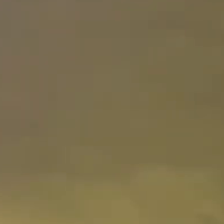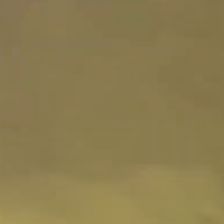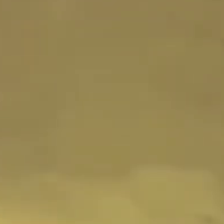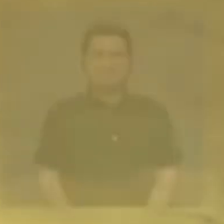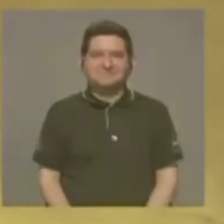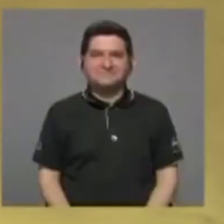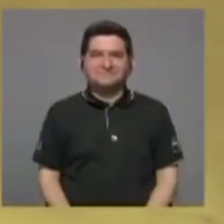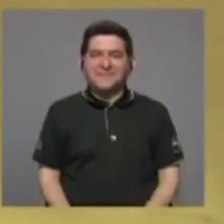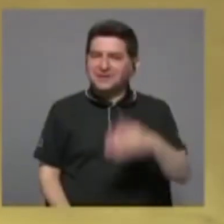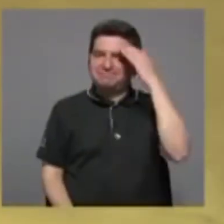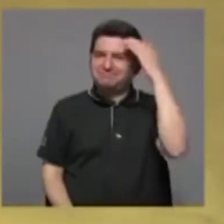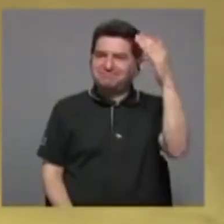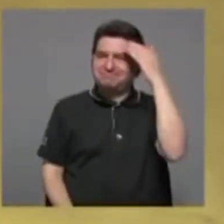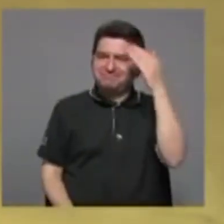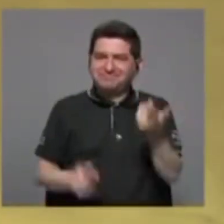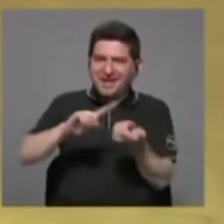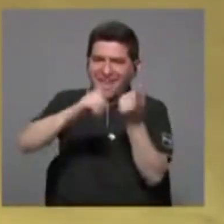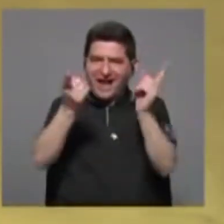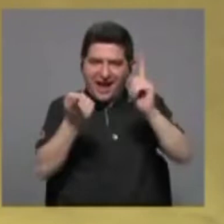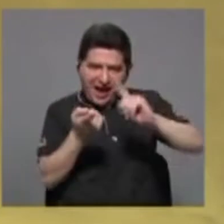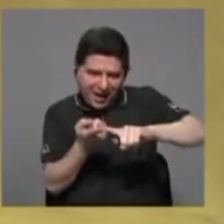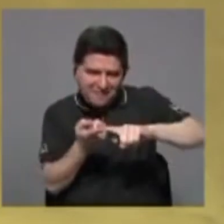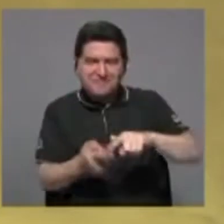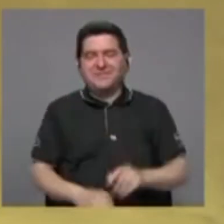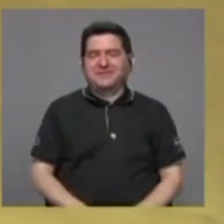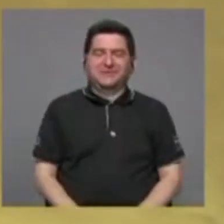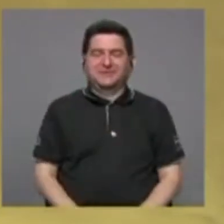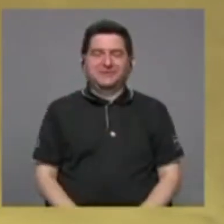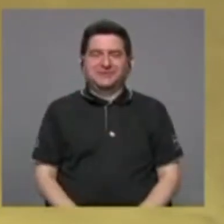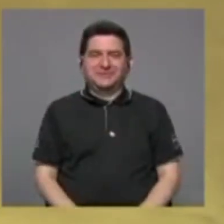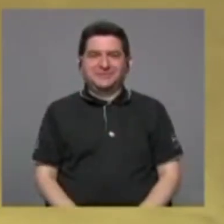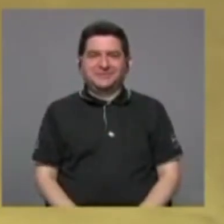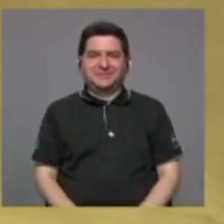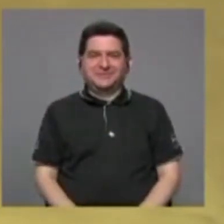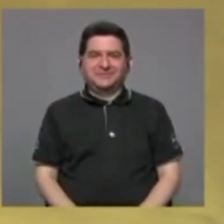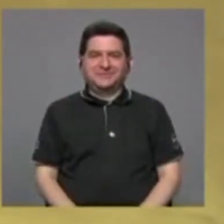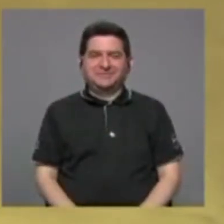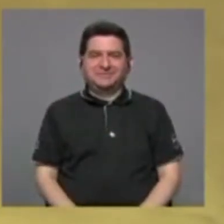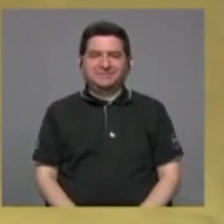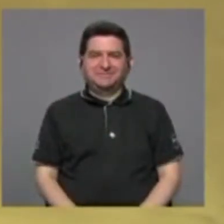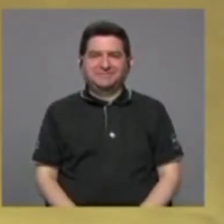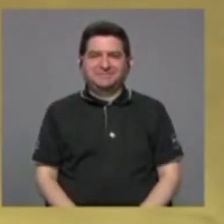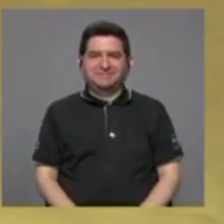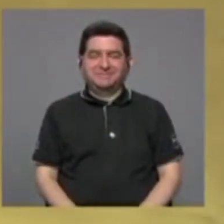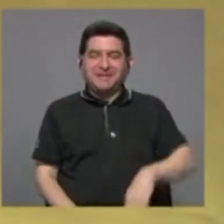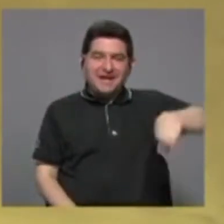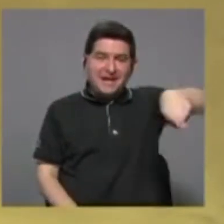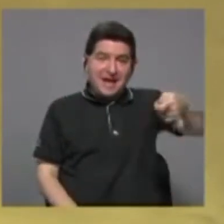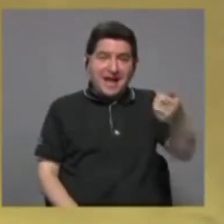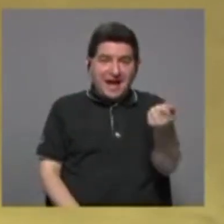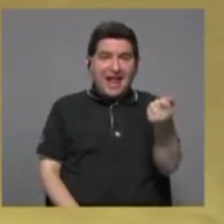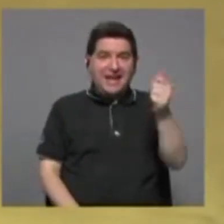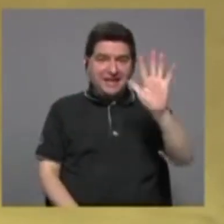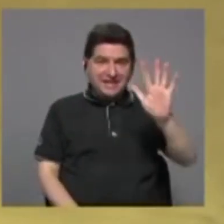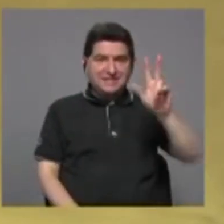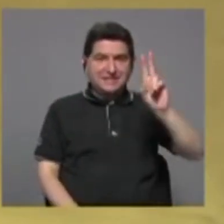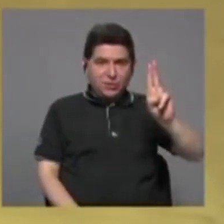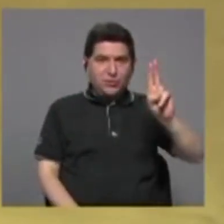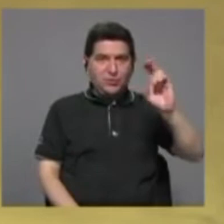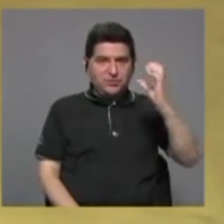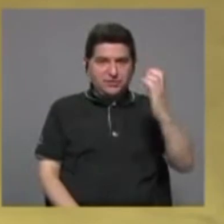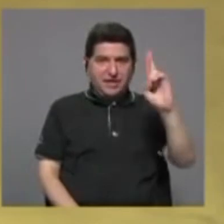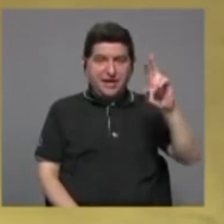Los saludamos, amigas y amigos de 15 UCR, este medio